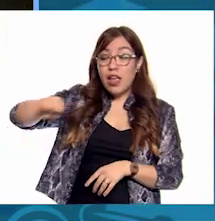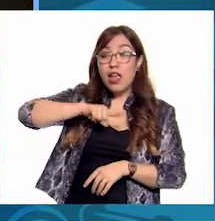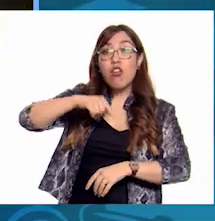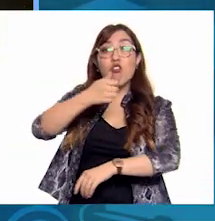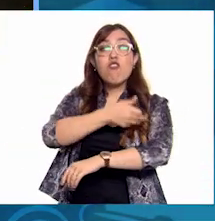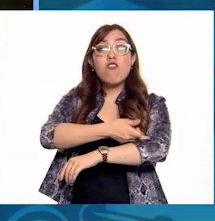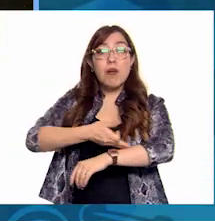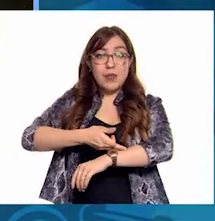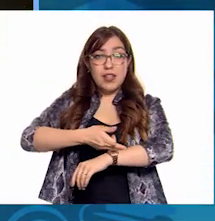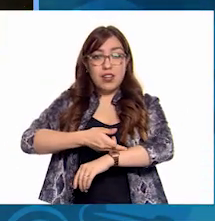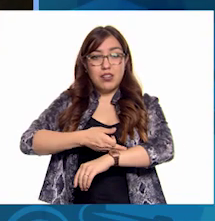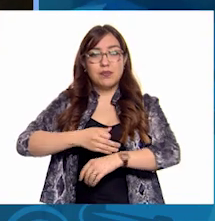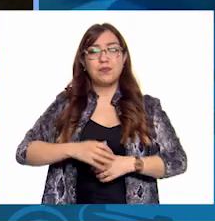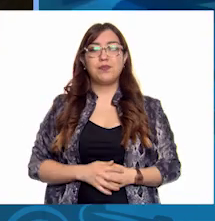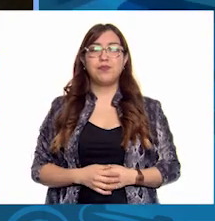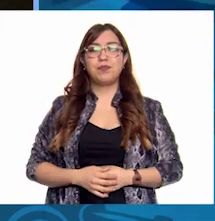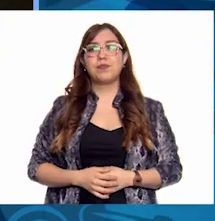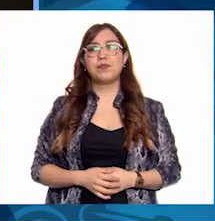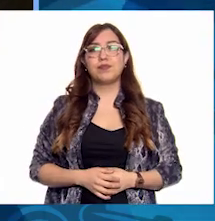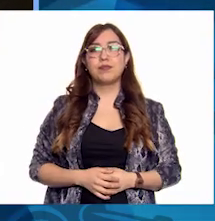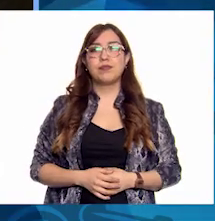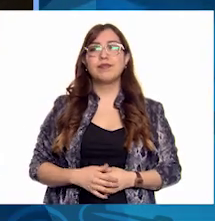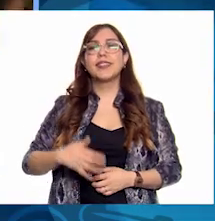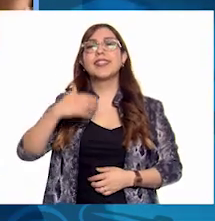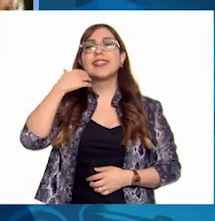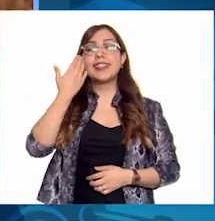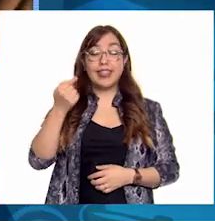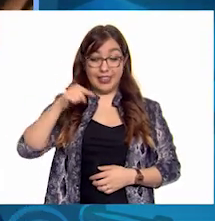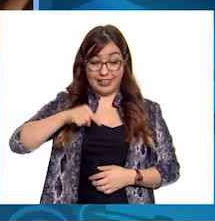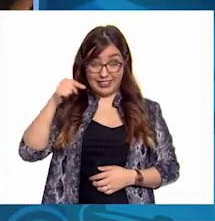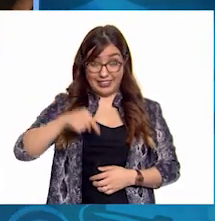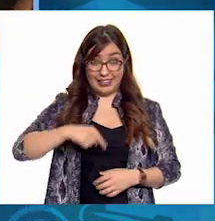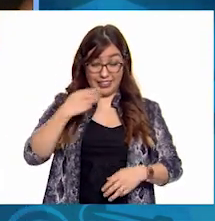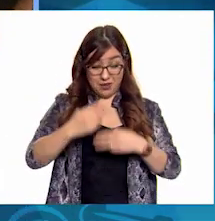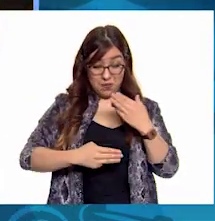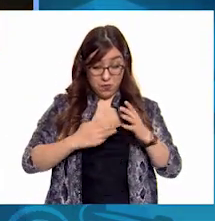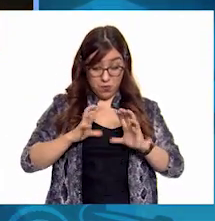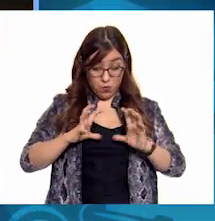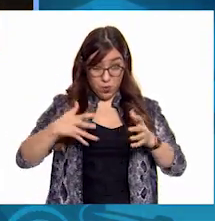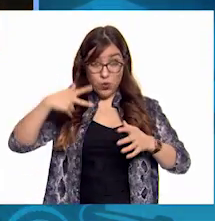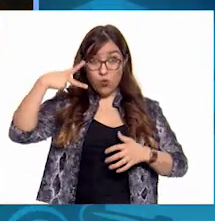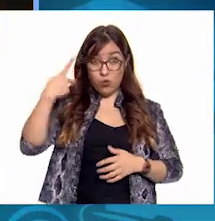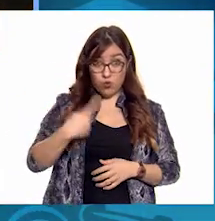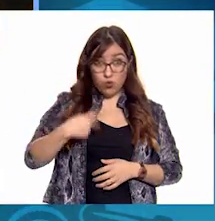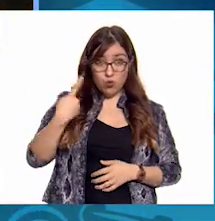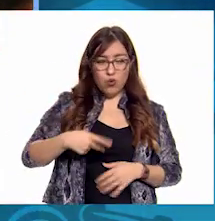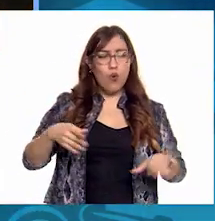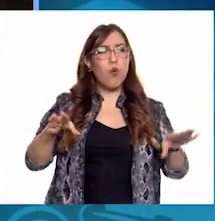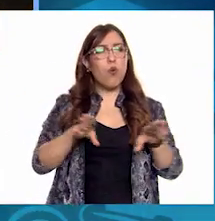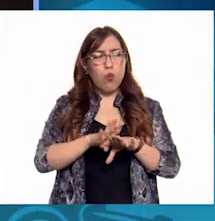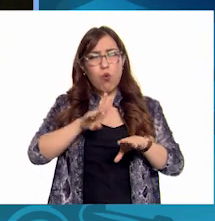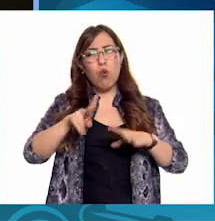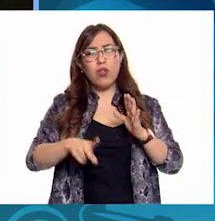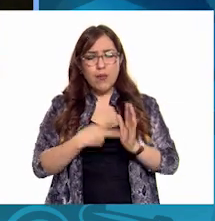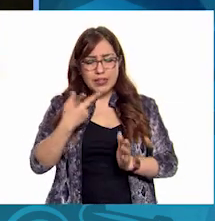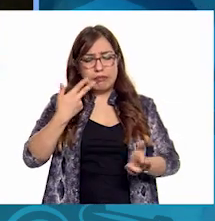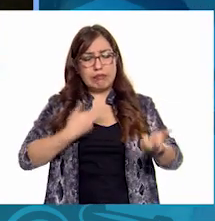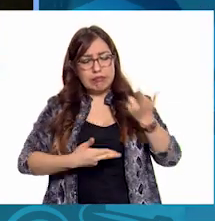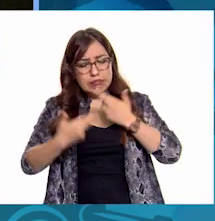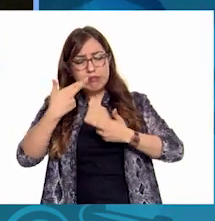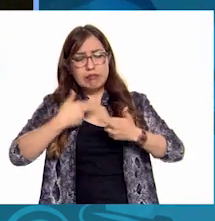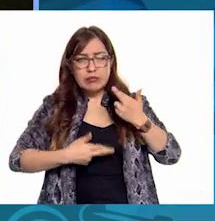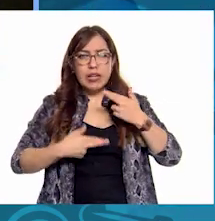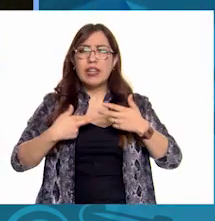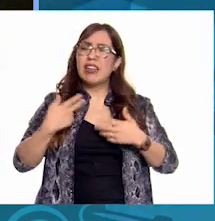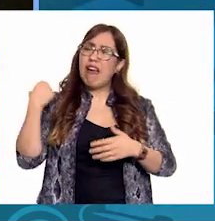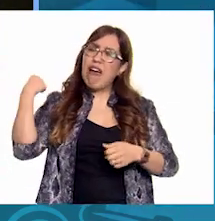devolver a Monk Todo su antiguo esplendor Llevaban años trabajando y cuidándolo